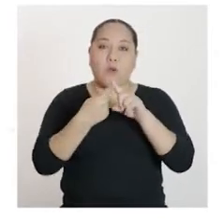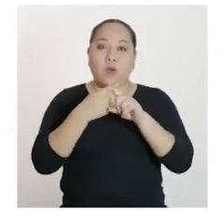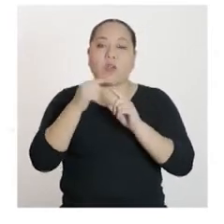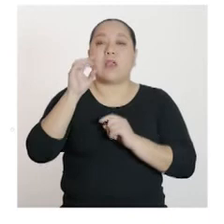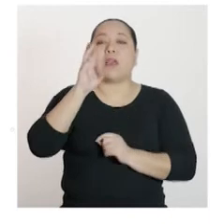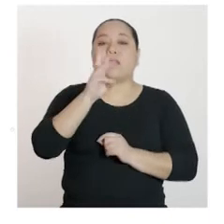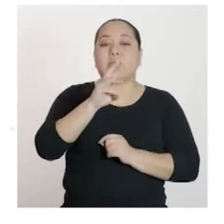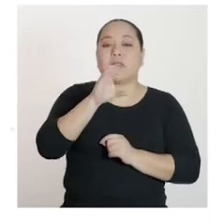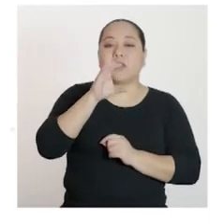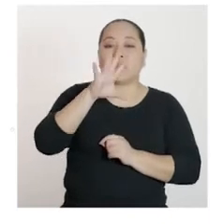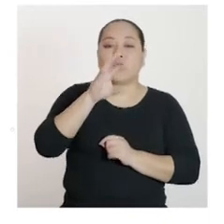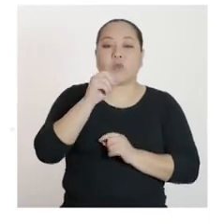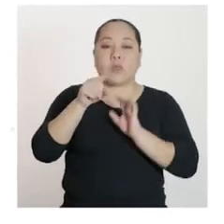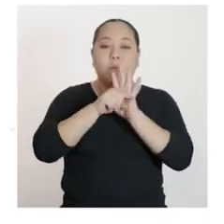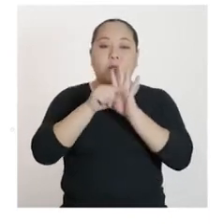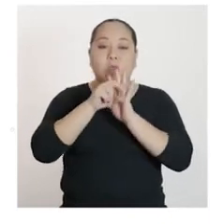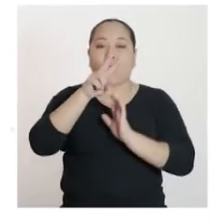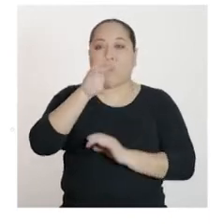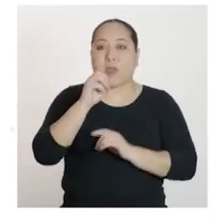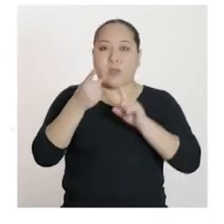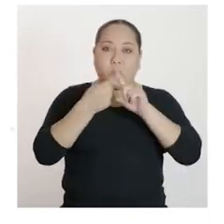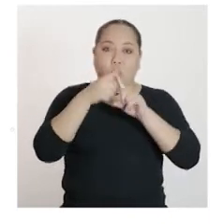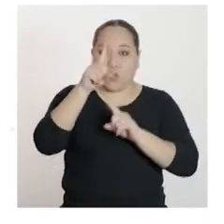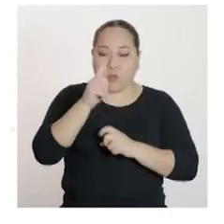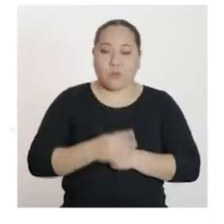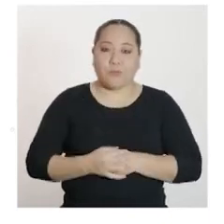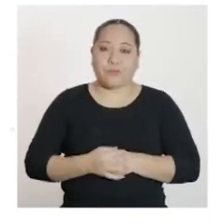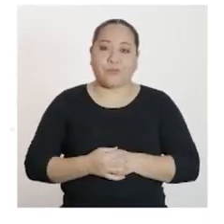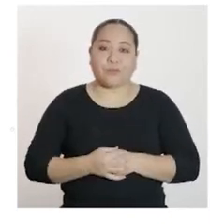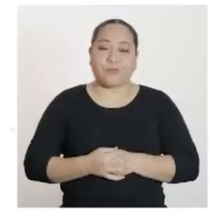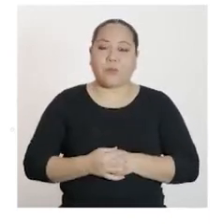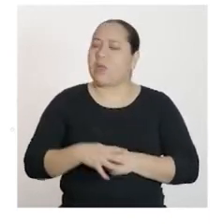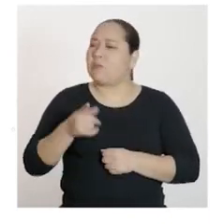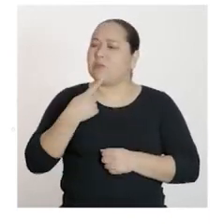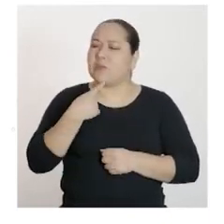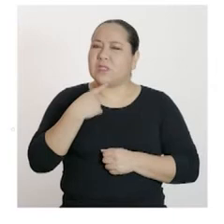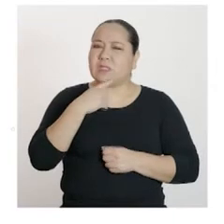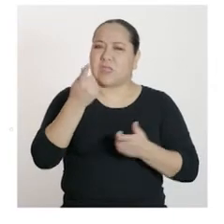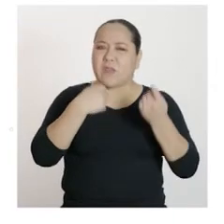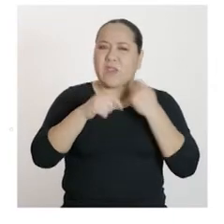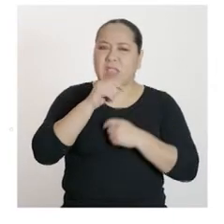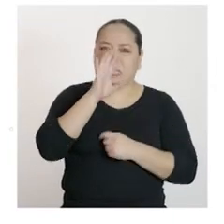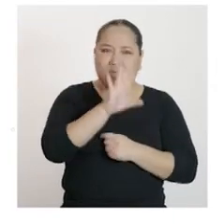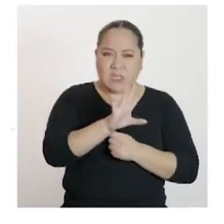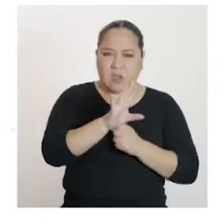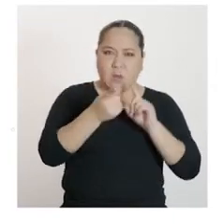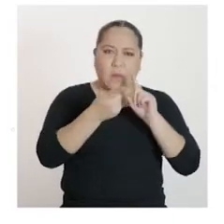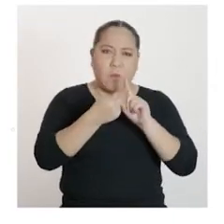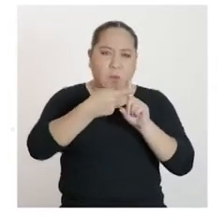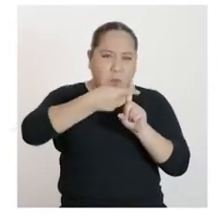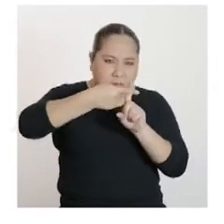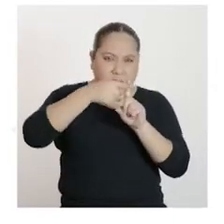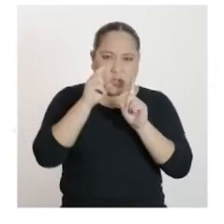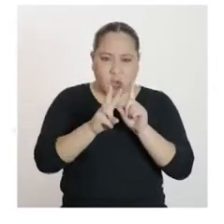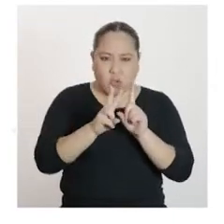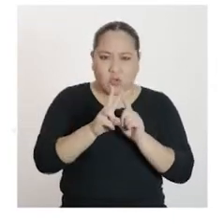menos 20 por 1. Y si se venden 5 más 2 millares de ecoladrillos